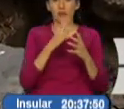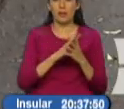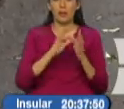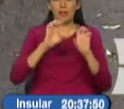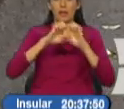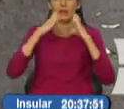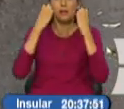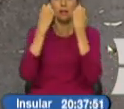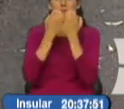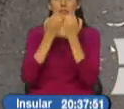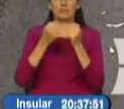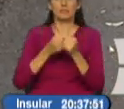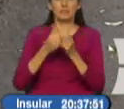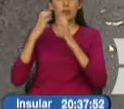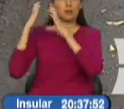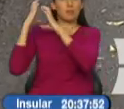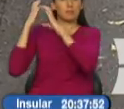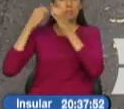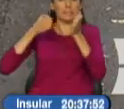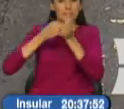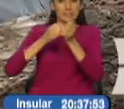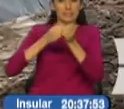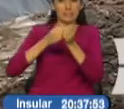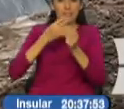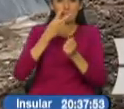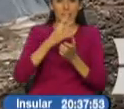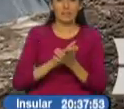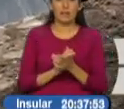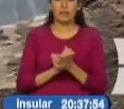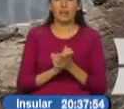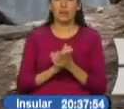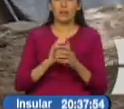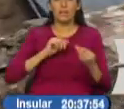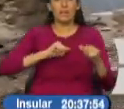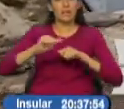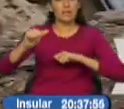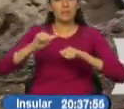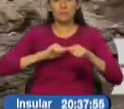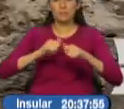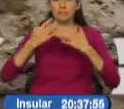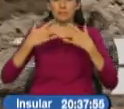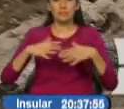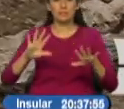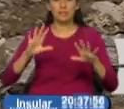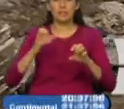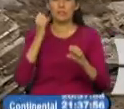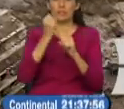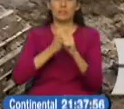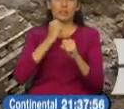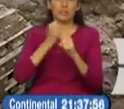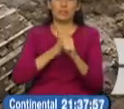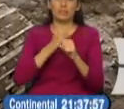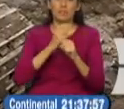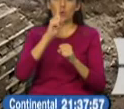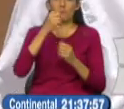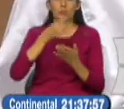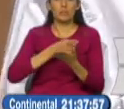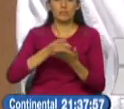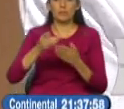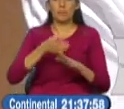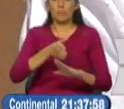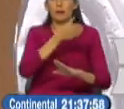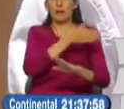Tahualpa que generó gran preocupación en los habitantes del sector pues en esta administración ya se realizó un trabajo de reparación tan solo hace una semana.